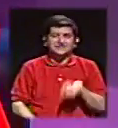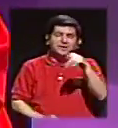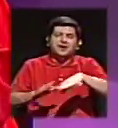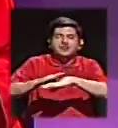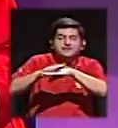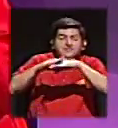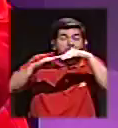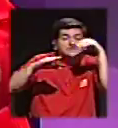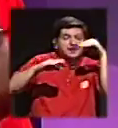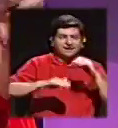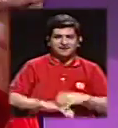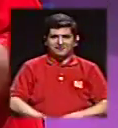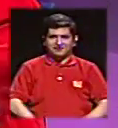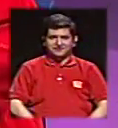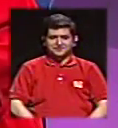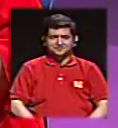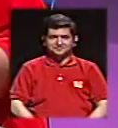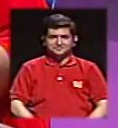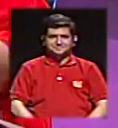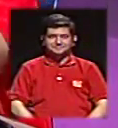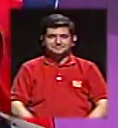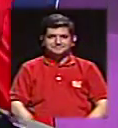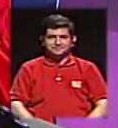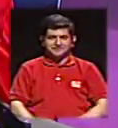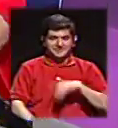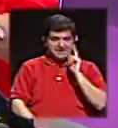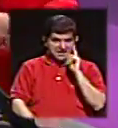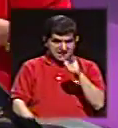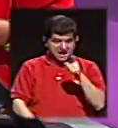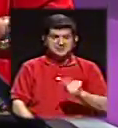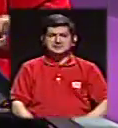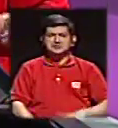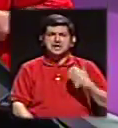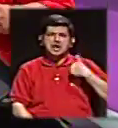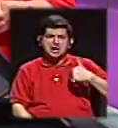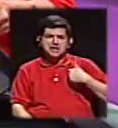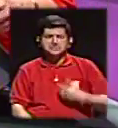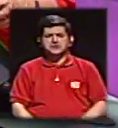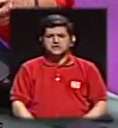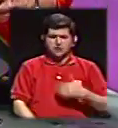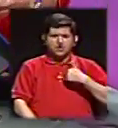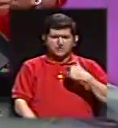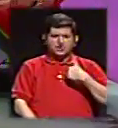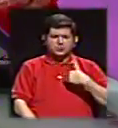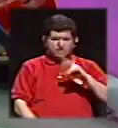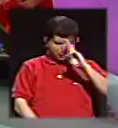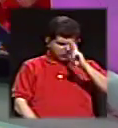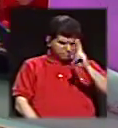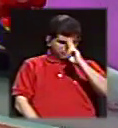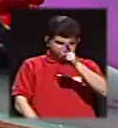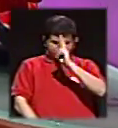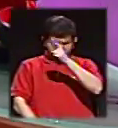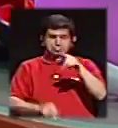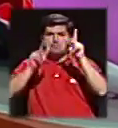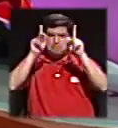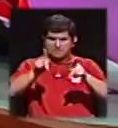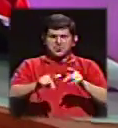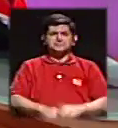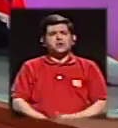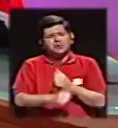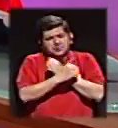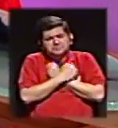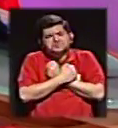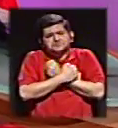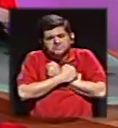y ese, el señor con gran prestigio, que la gente le tenía